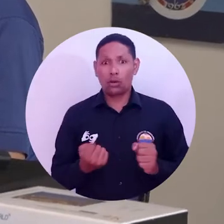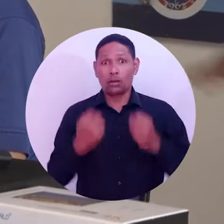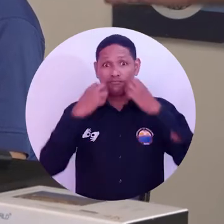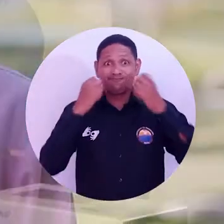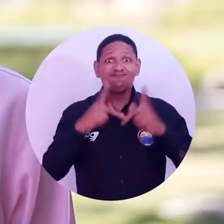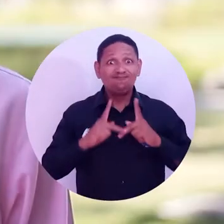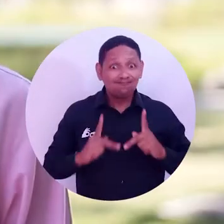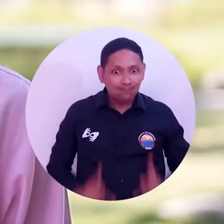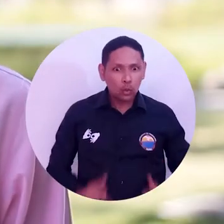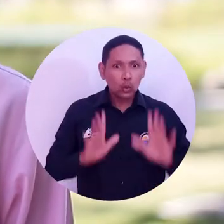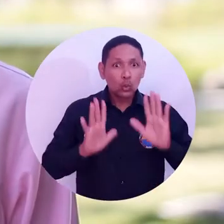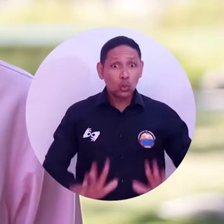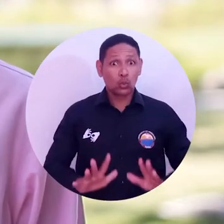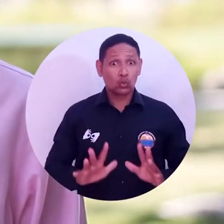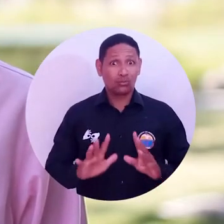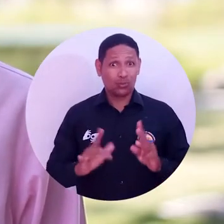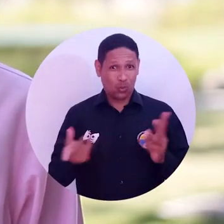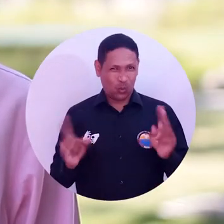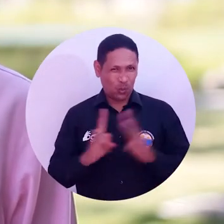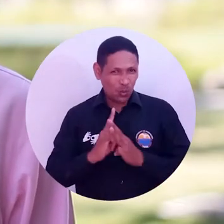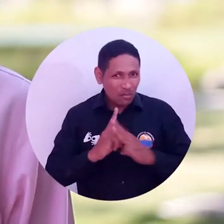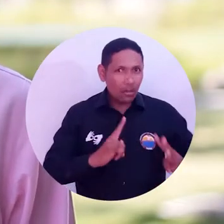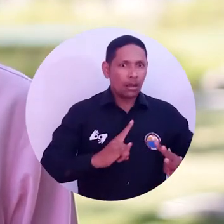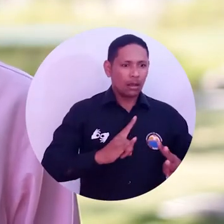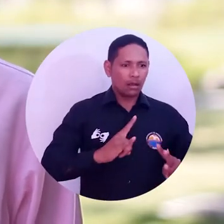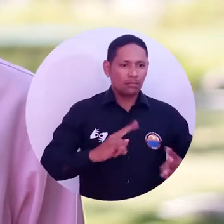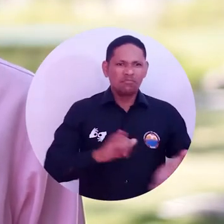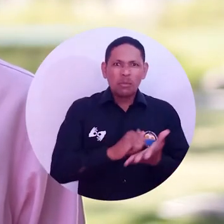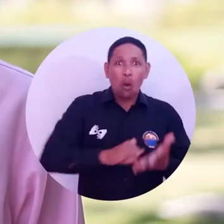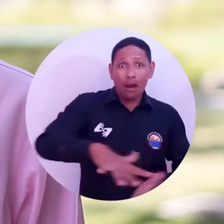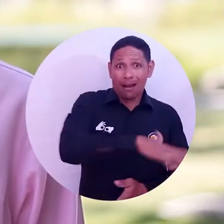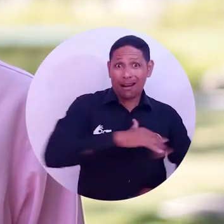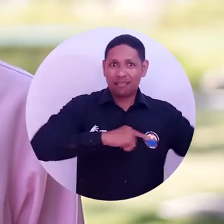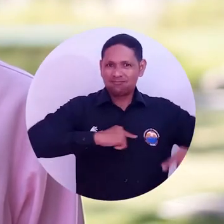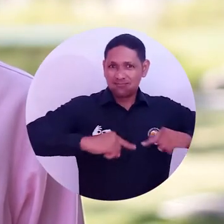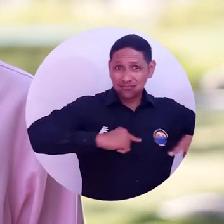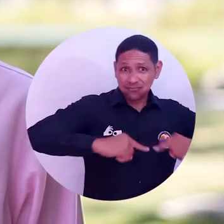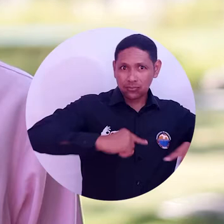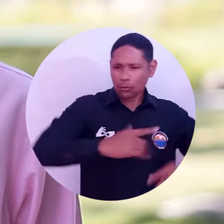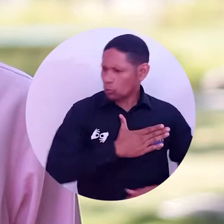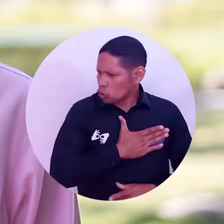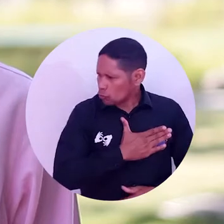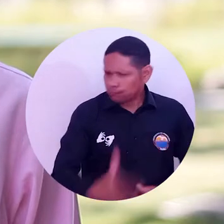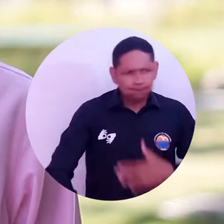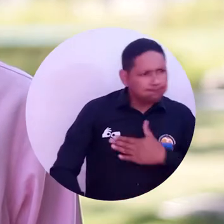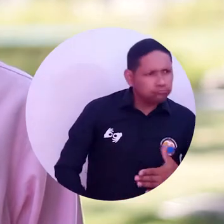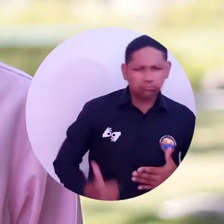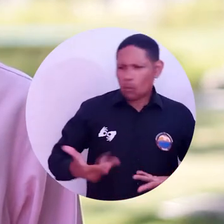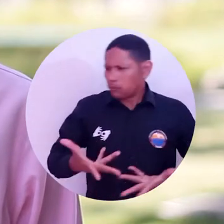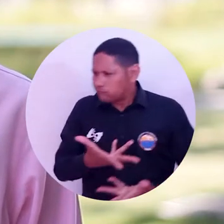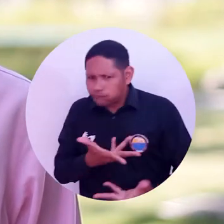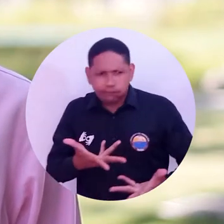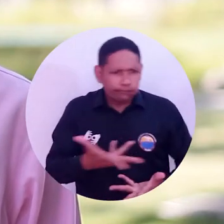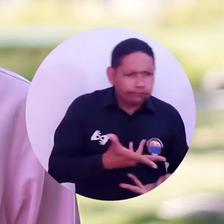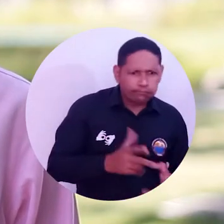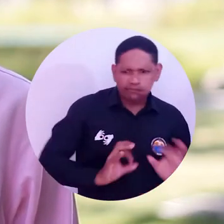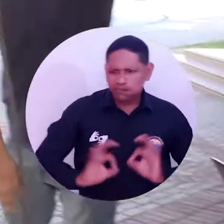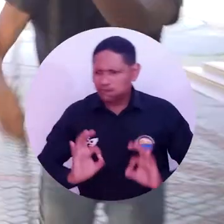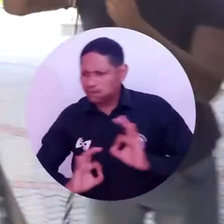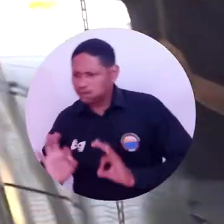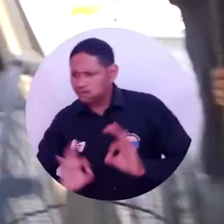Todo el equipo humano de la universidad, del área administrativa, estuvo toda la disposición para poner a punto estas locaciones